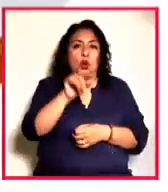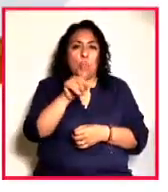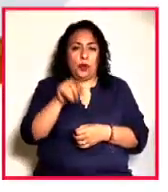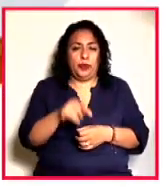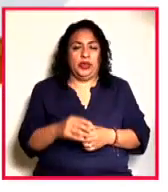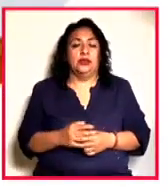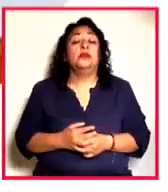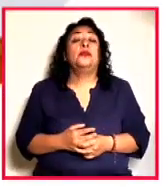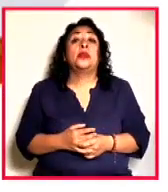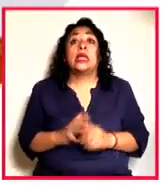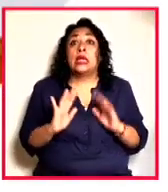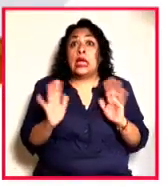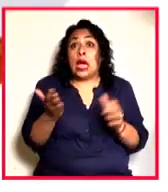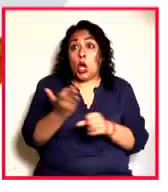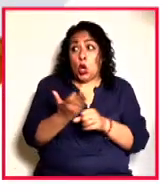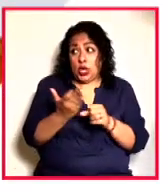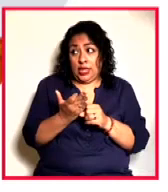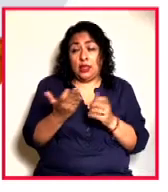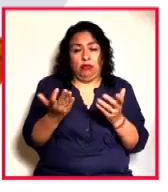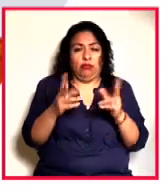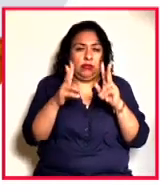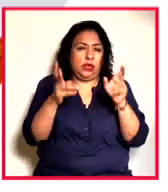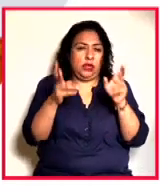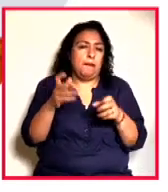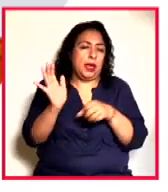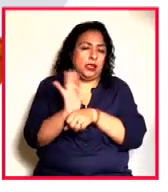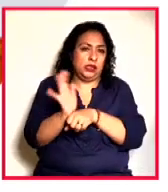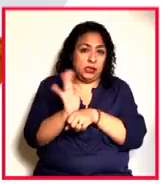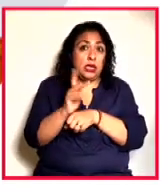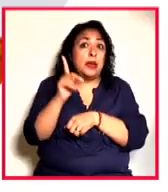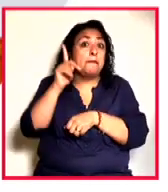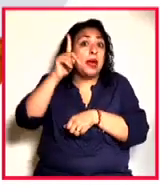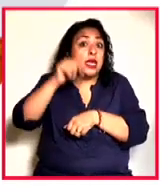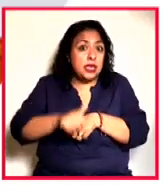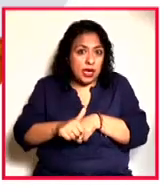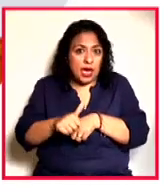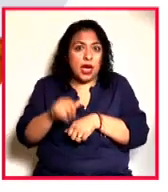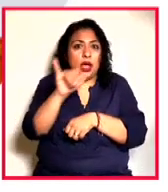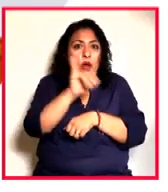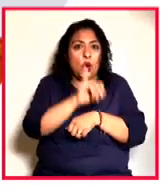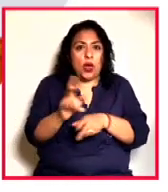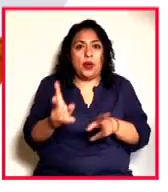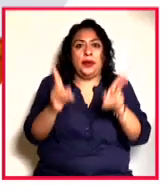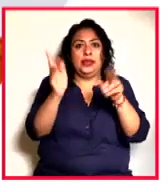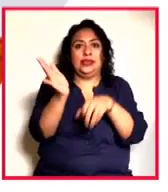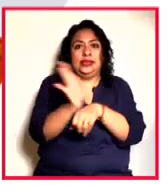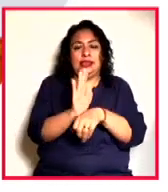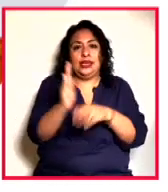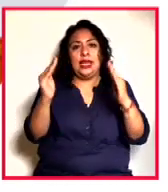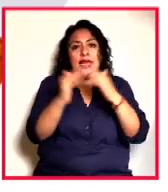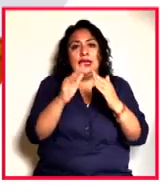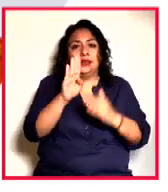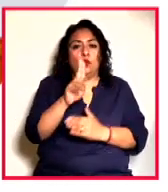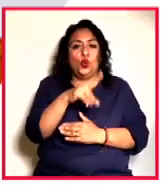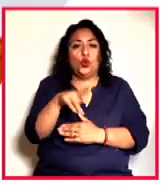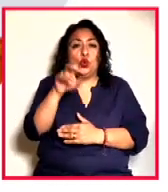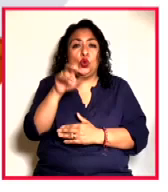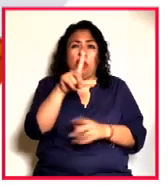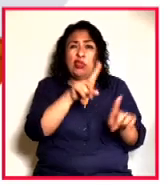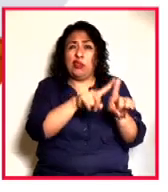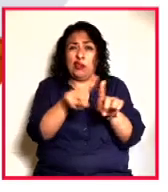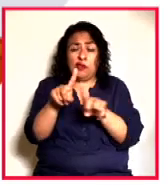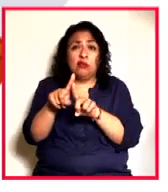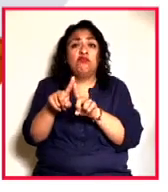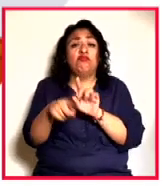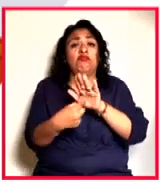Y ya que estamos instaurados en el séptimo arte, mañana, mañana es jueves de cine en Casa Buñuel y la diversidad llega a la